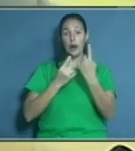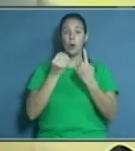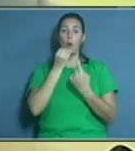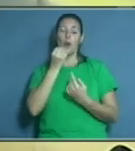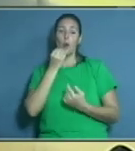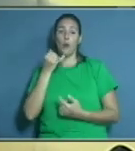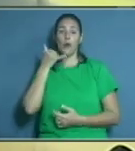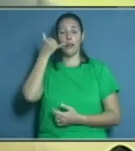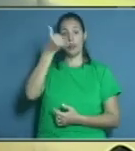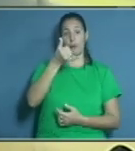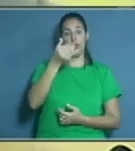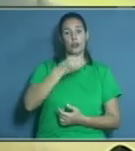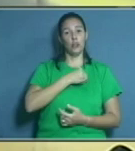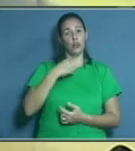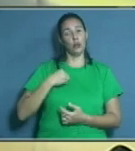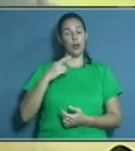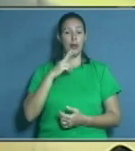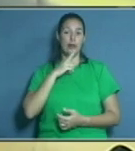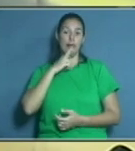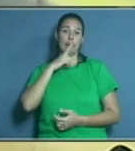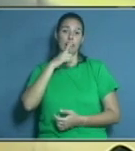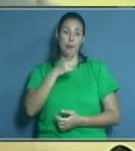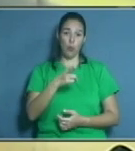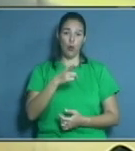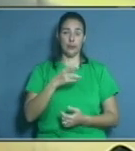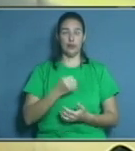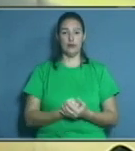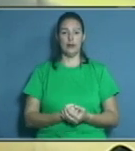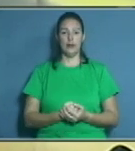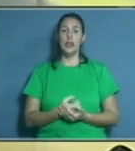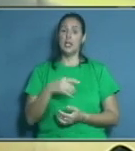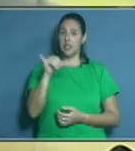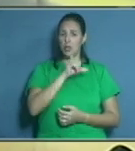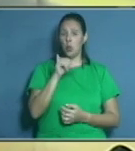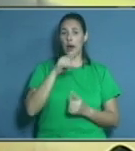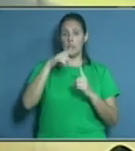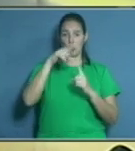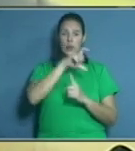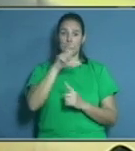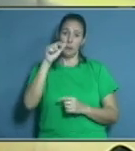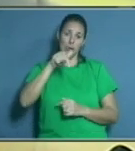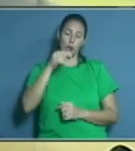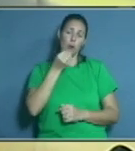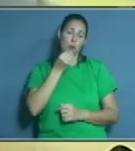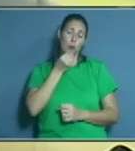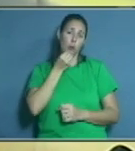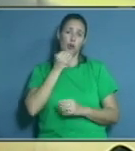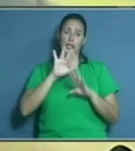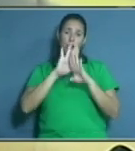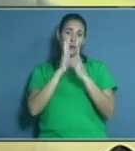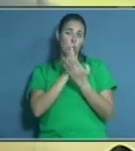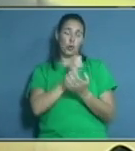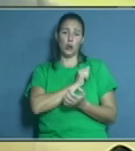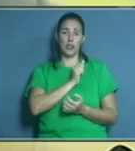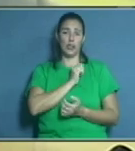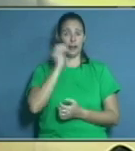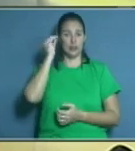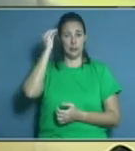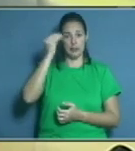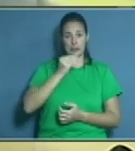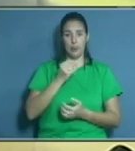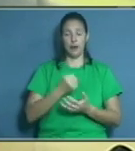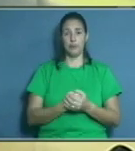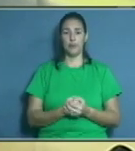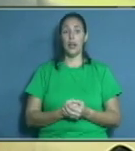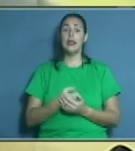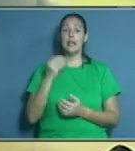ildred. A través de él también puede compartirnos su criterio sobre el mito que nos ocupa en la tarde de hoy. ¿Es cierto o falso que esos ganchitos que ret